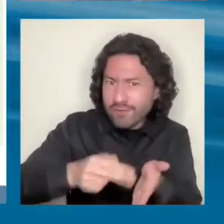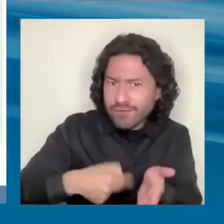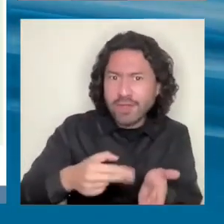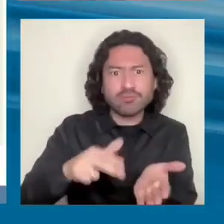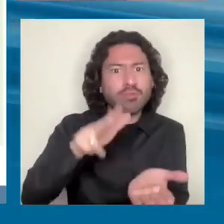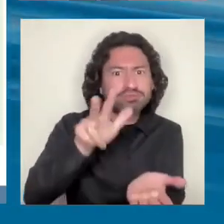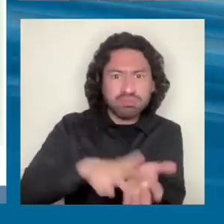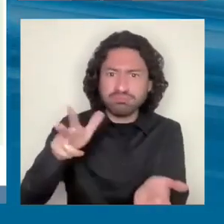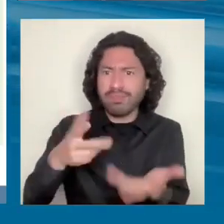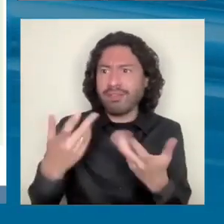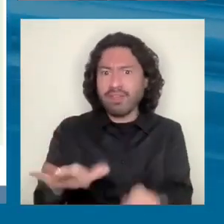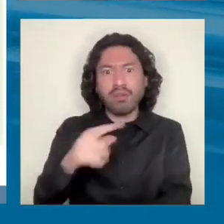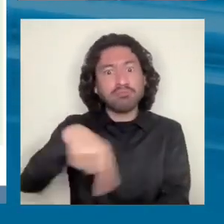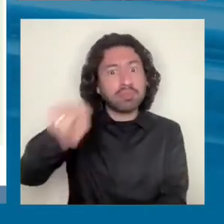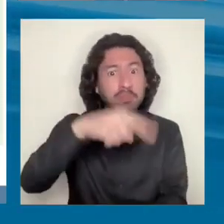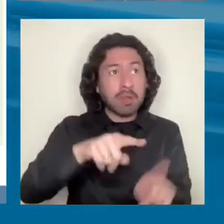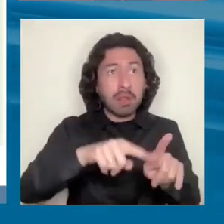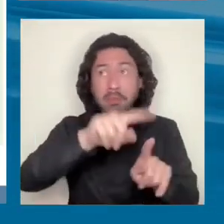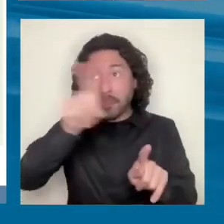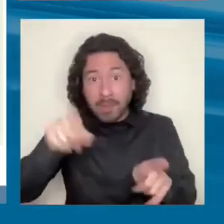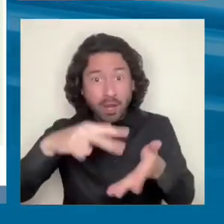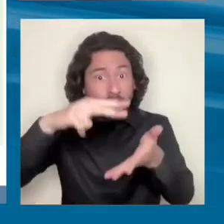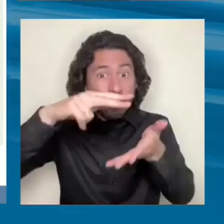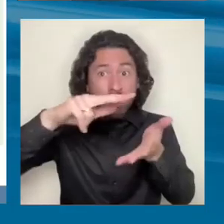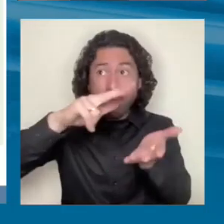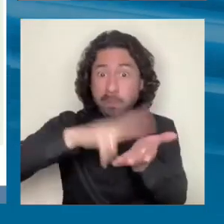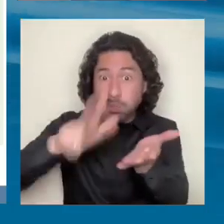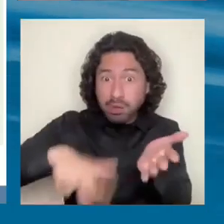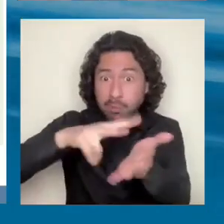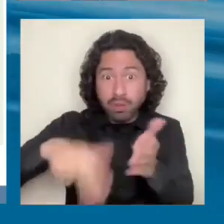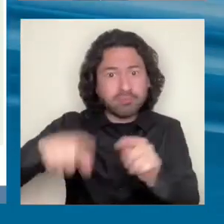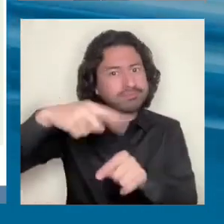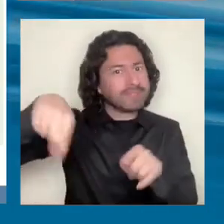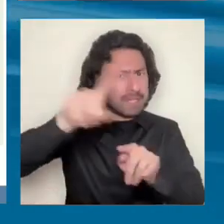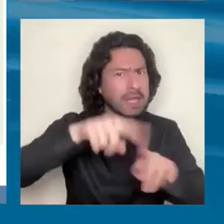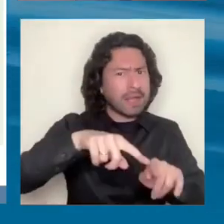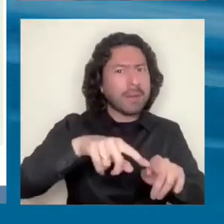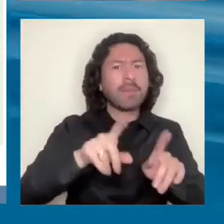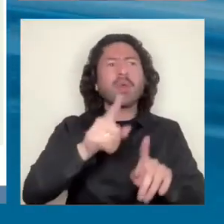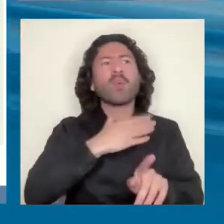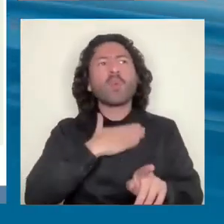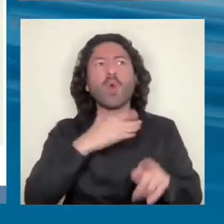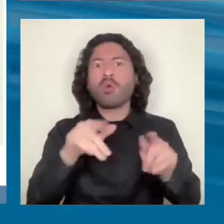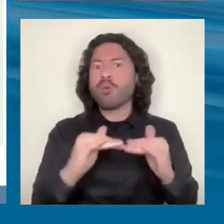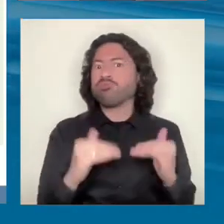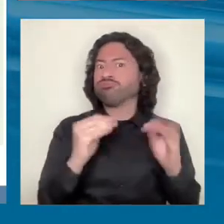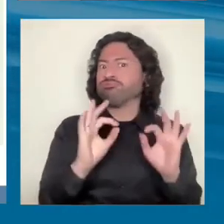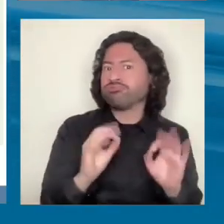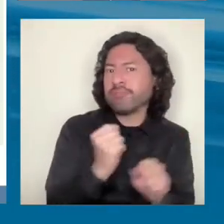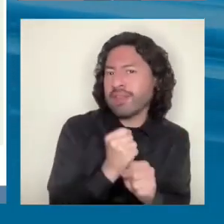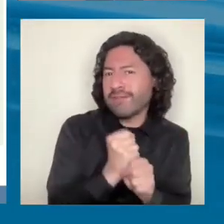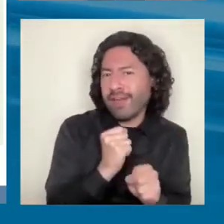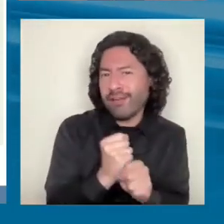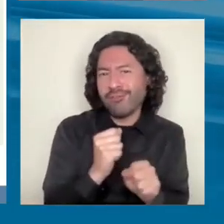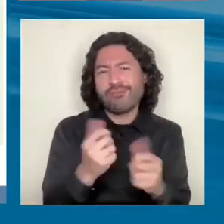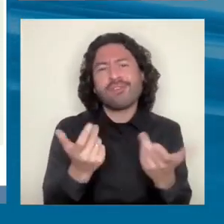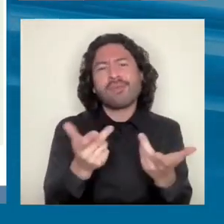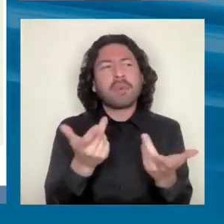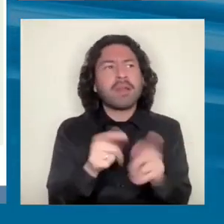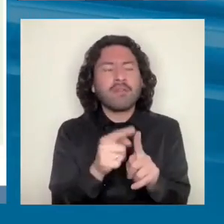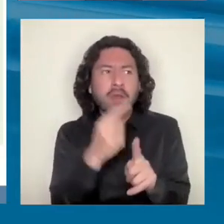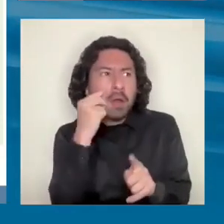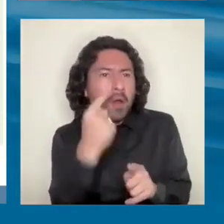convenciones que se comprometen y tienen cómo tener un consejo superior de trabajo, hay diferentes nombres para negociar condiciones laborales,